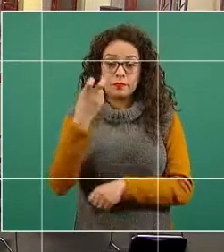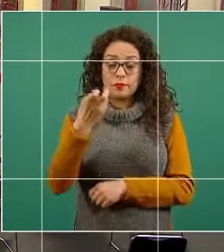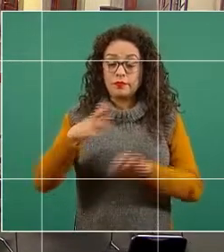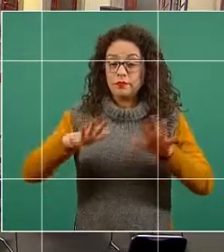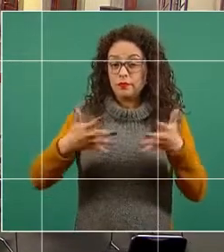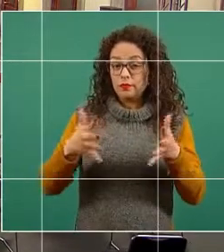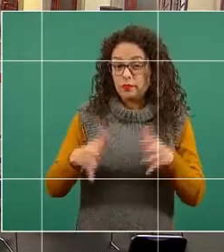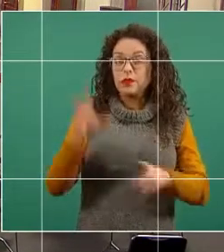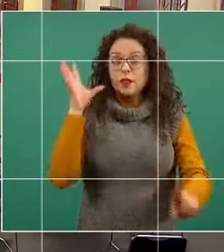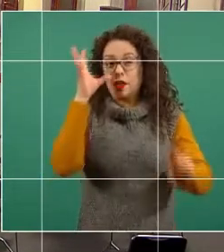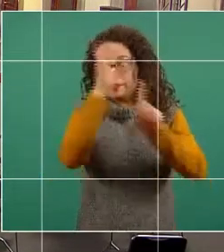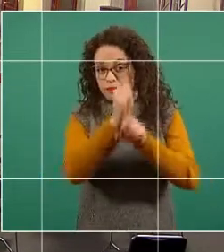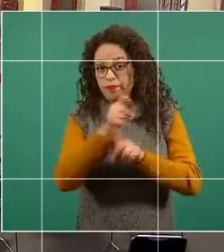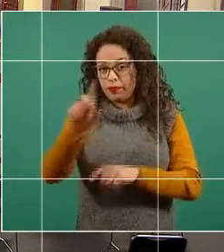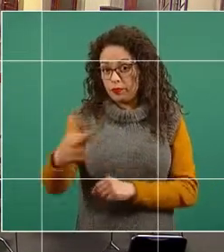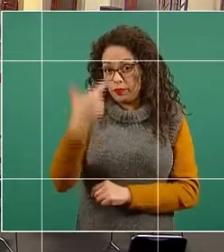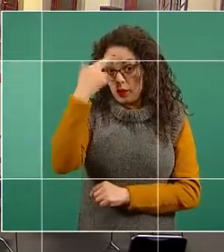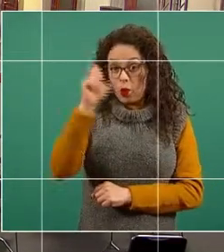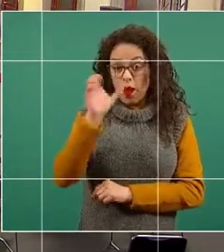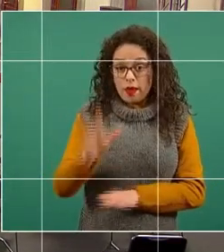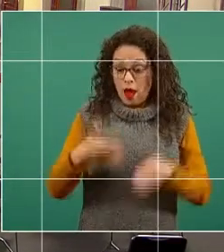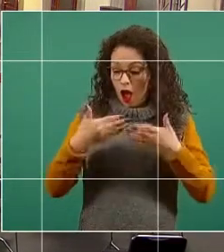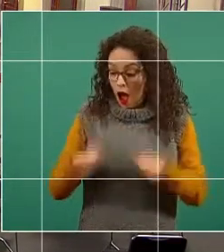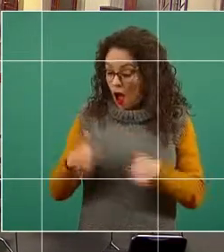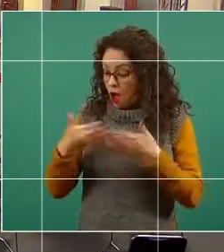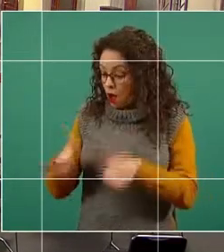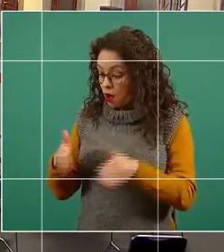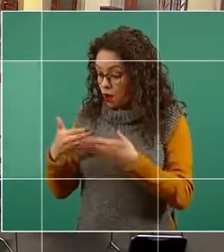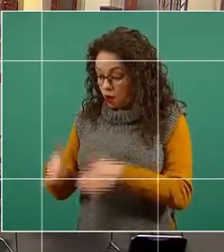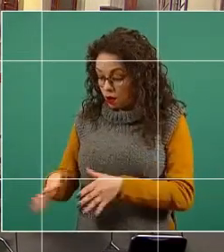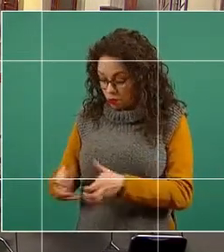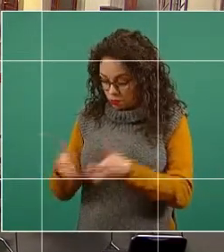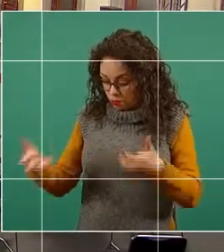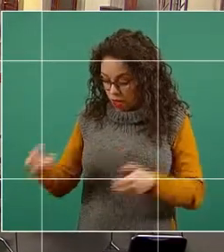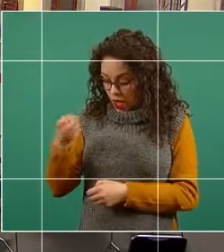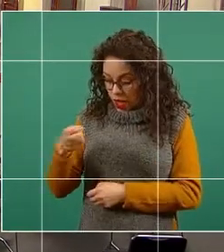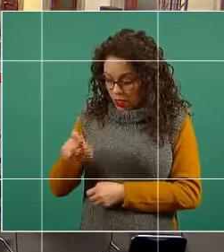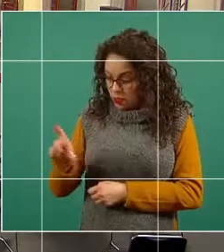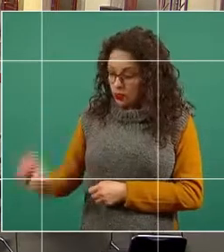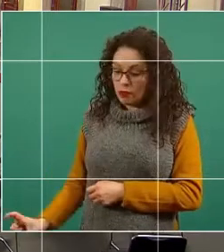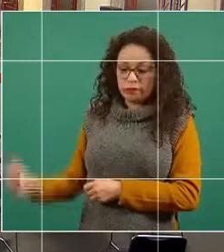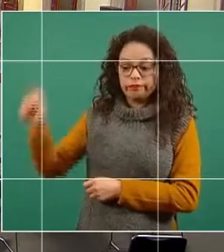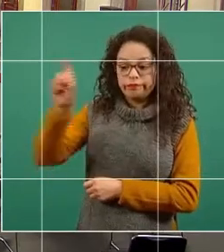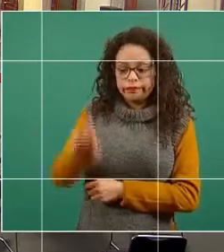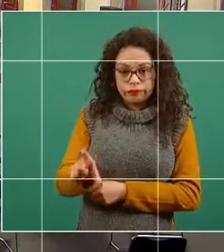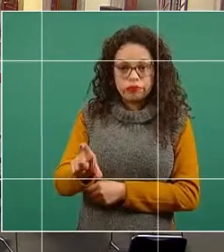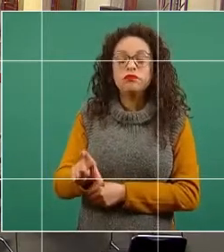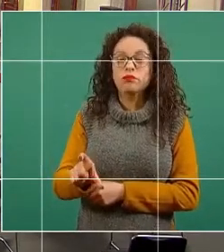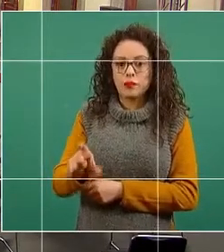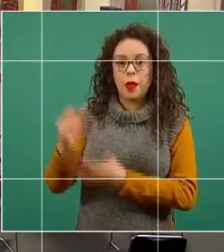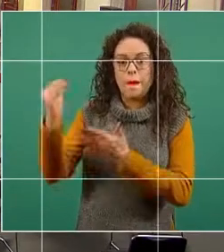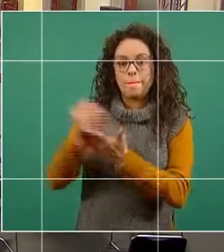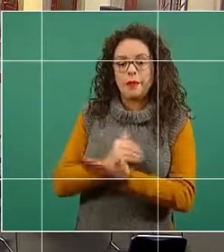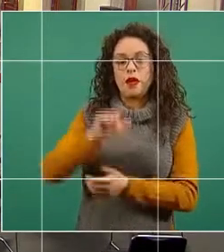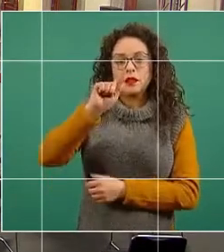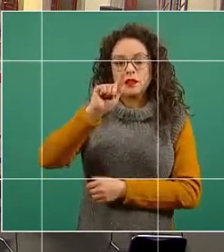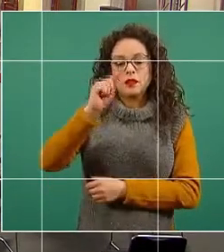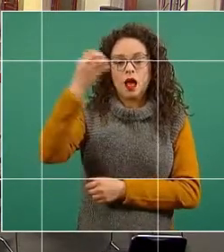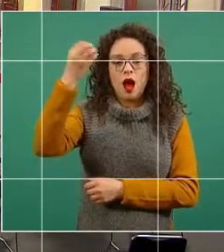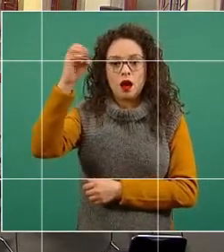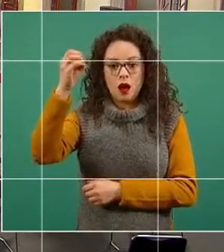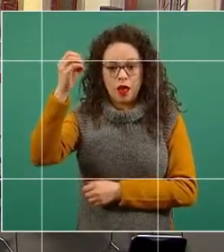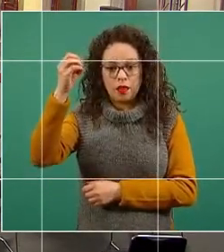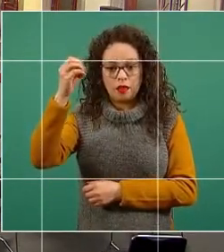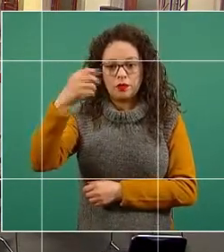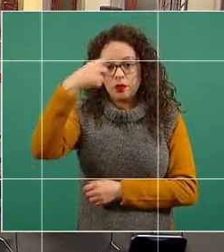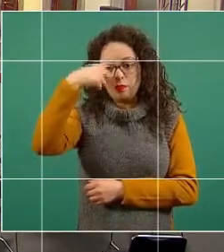Recordar que una vez que se abren los paquetes, pasan de ultracongelación, menos de 70 grados centígrados a condiciones